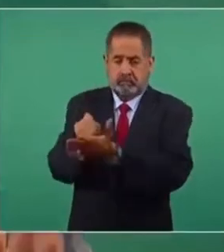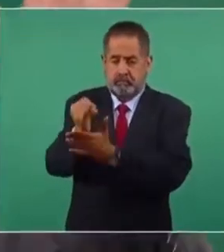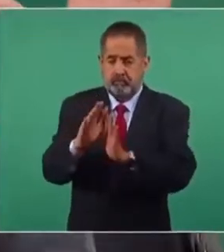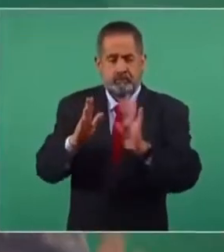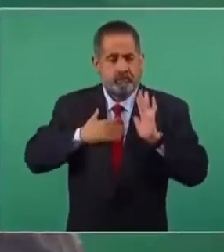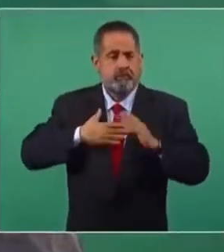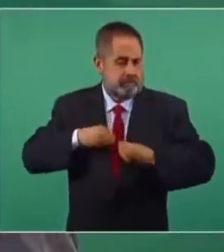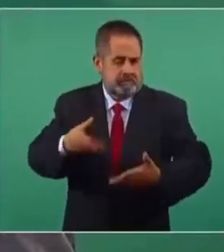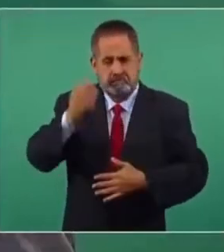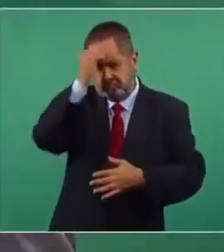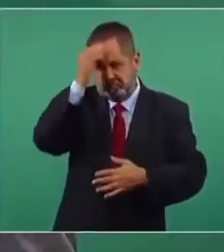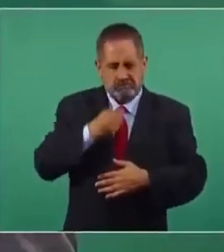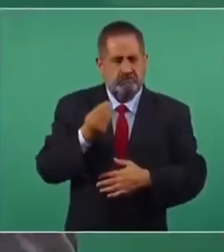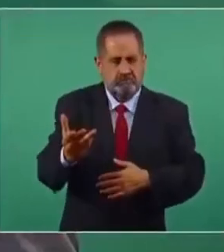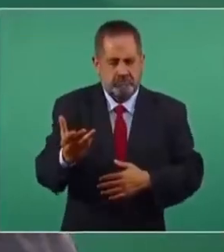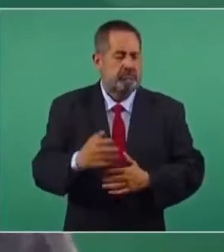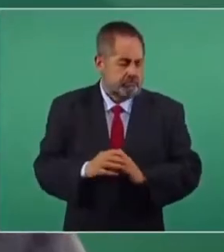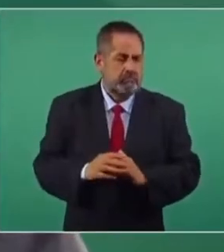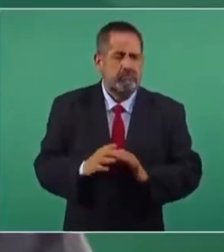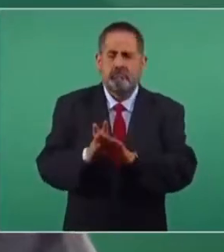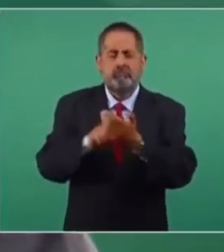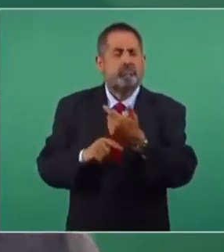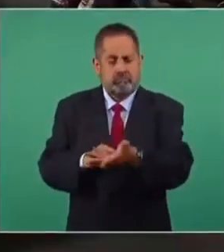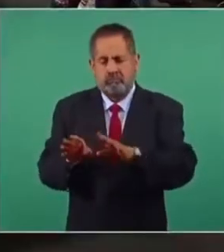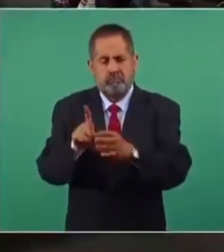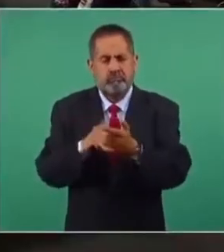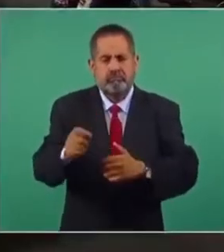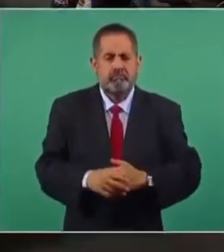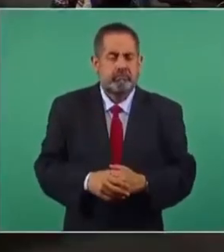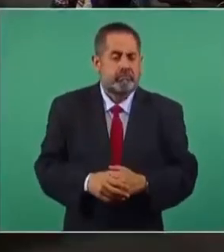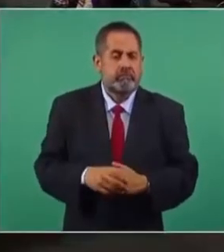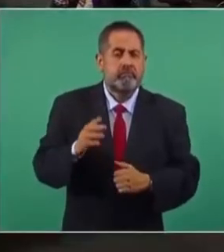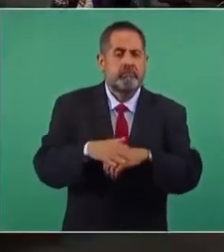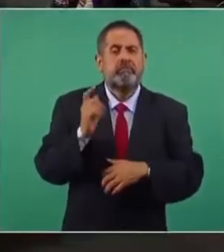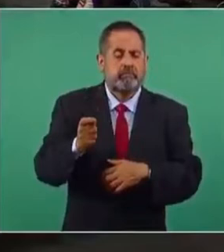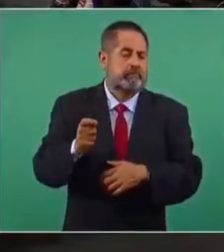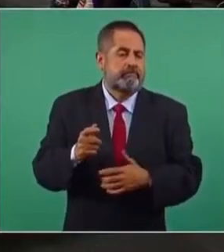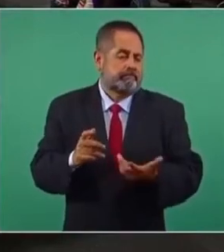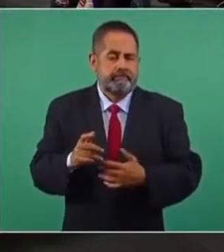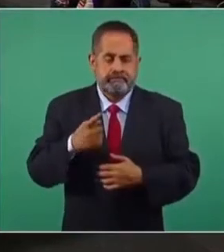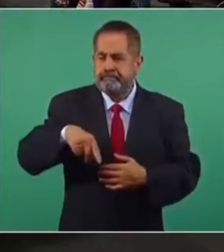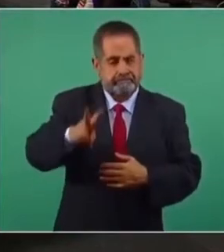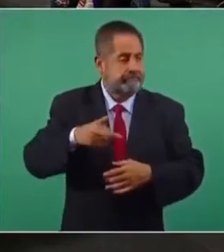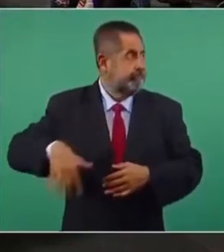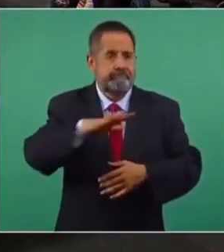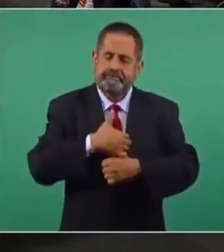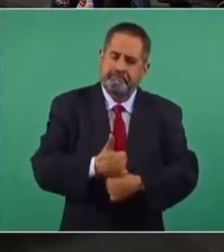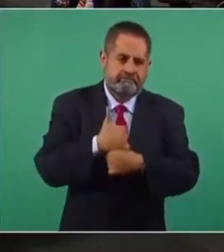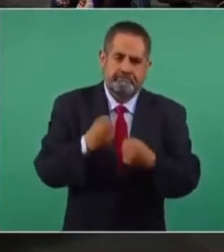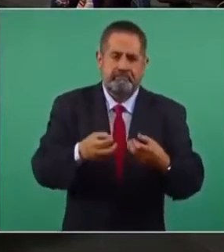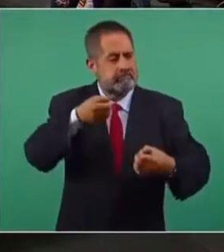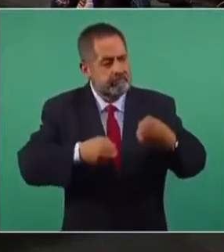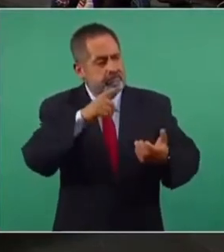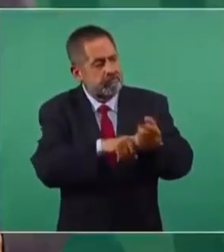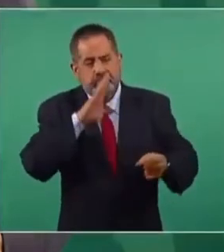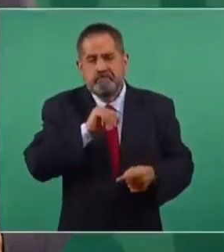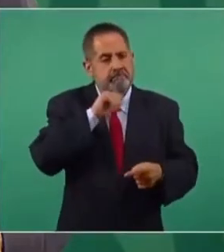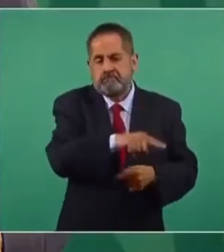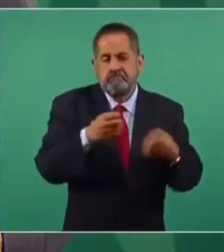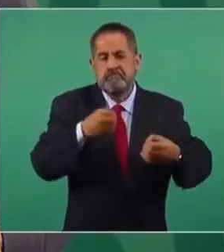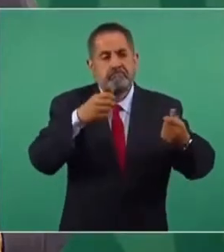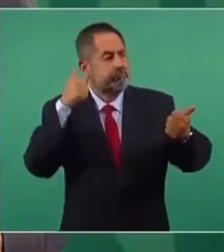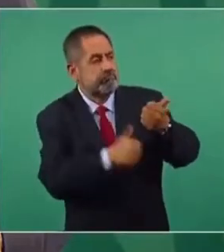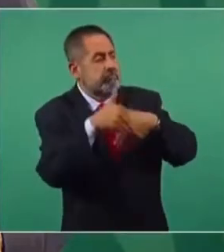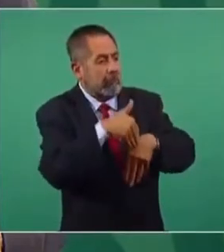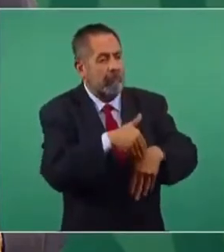yo doy mi opinión sobre este asunto, porque sí padecemos nosotros mucho de jueces que están al servicio